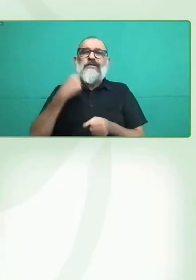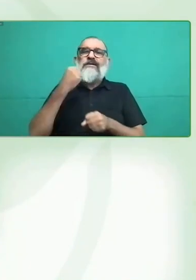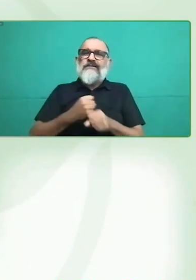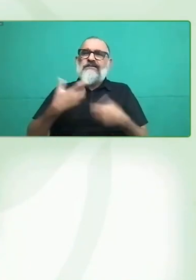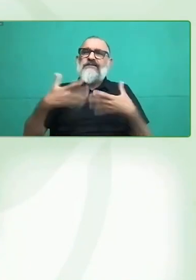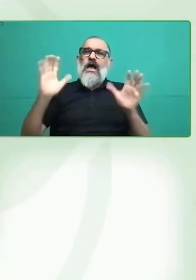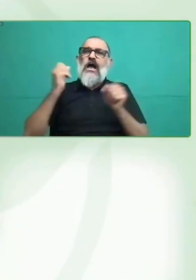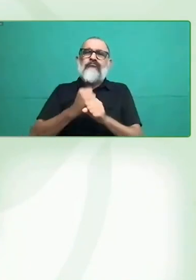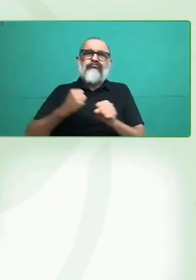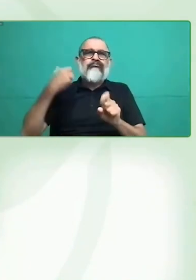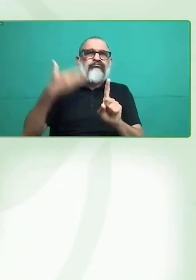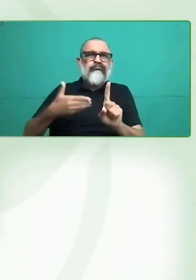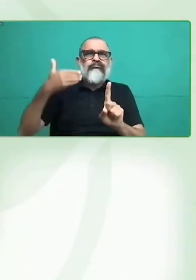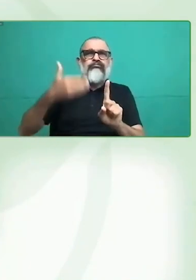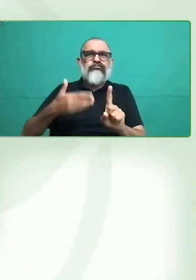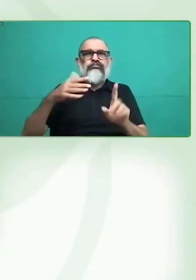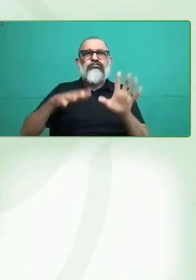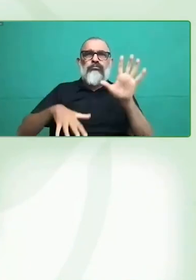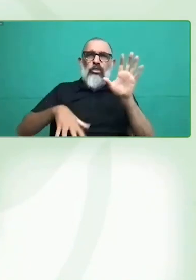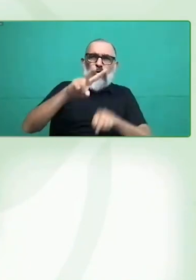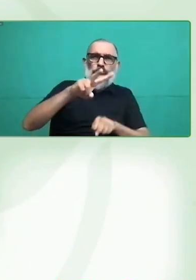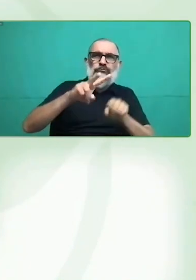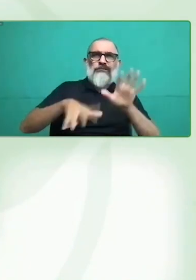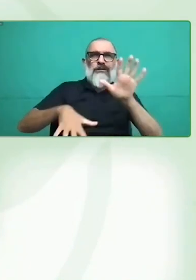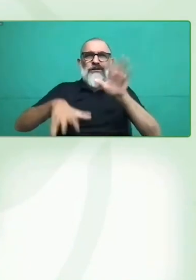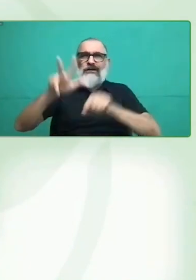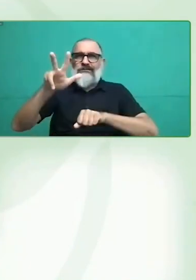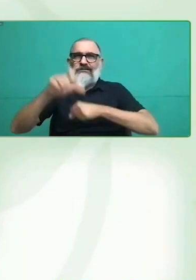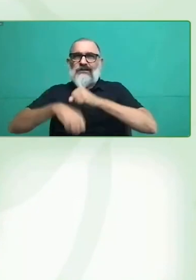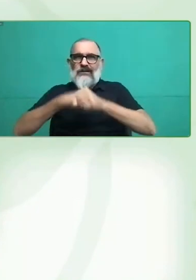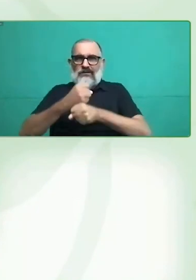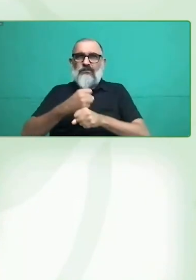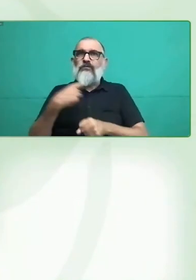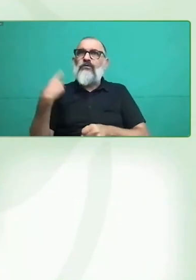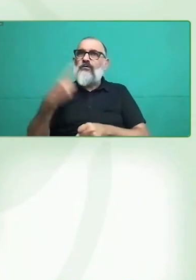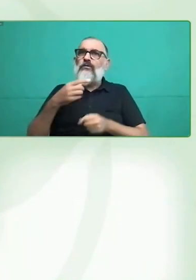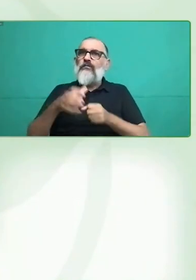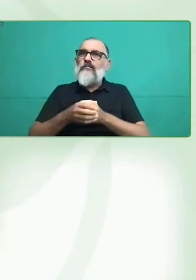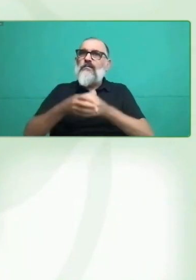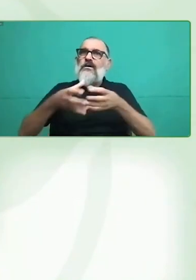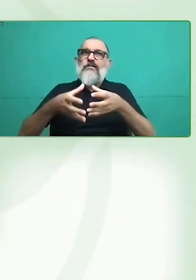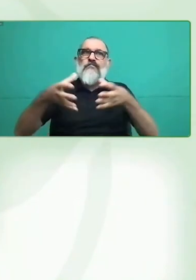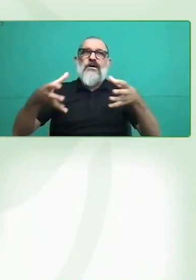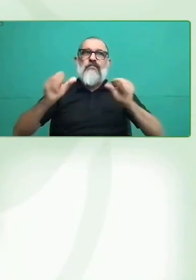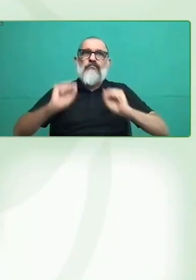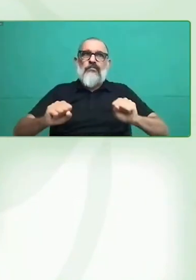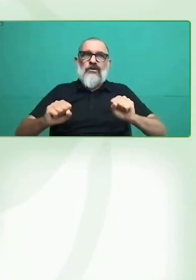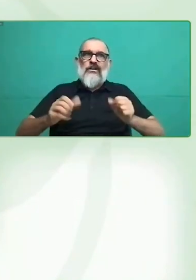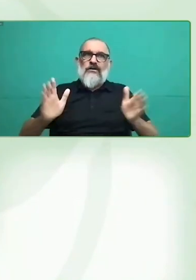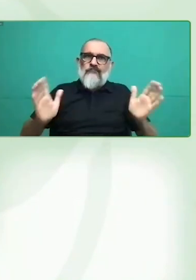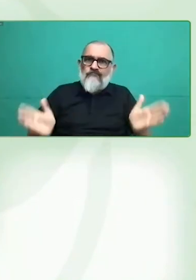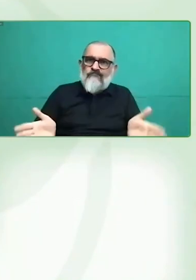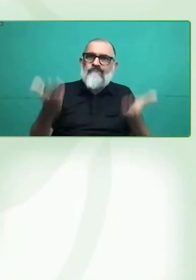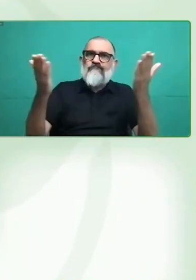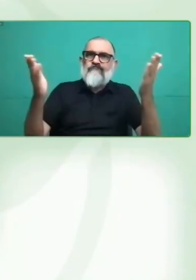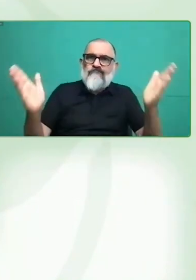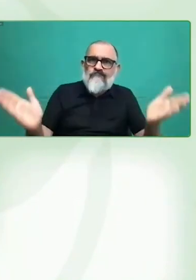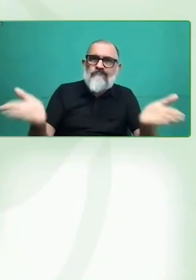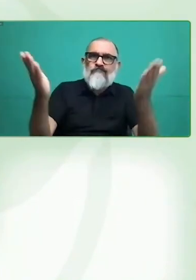tengan la capacidad técnica, tengan el conocimiento, y aquellos que quieran implementarlo, finalmente lo pueden llevar a puerto.